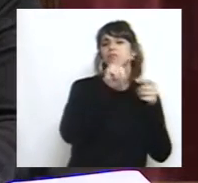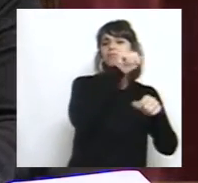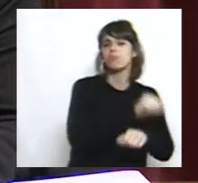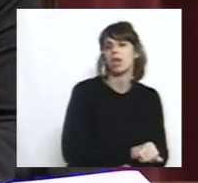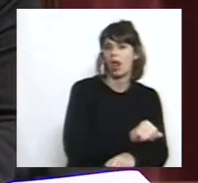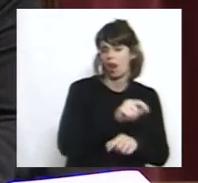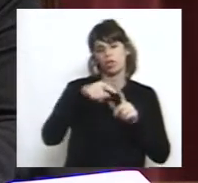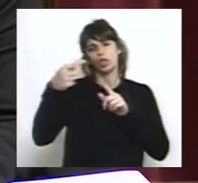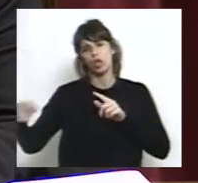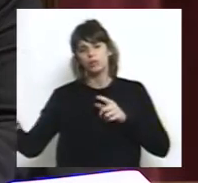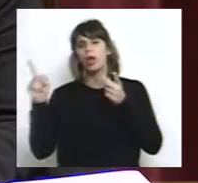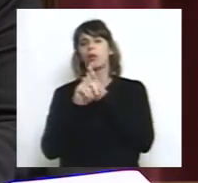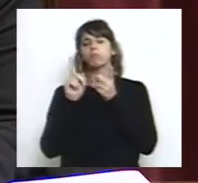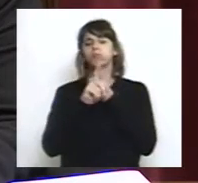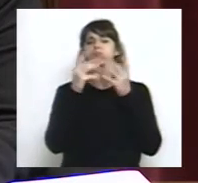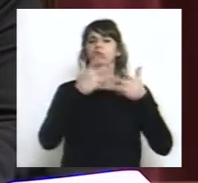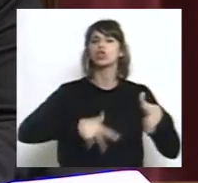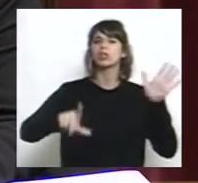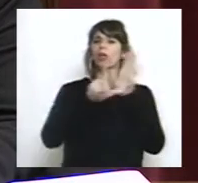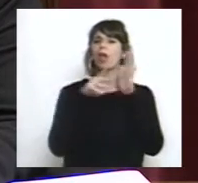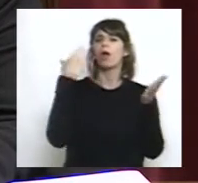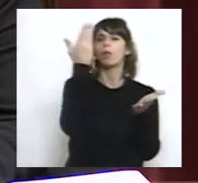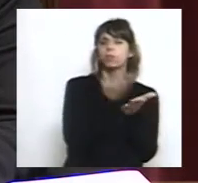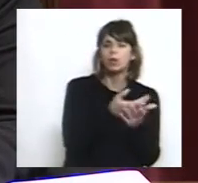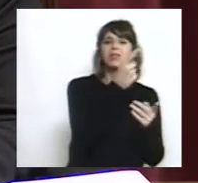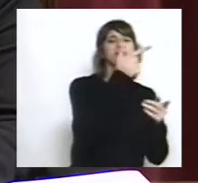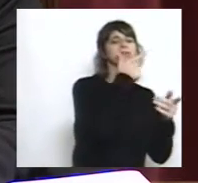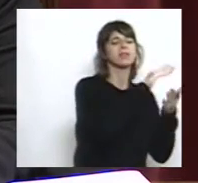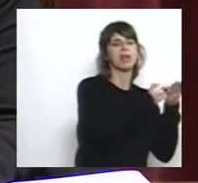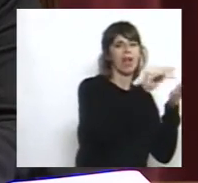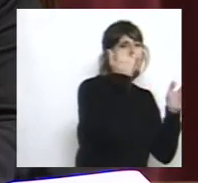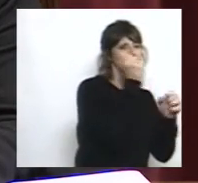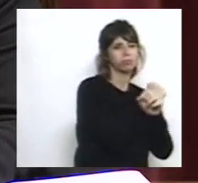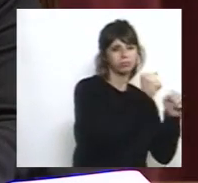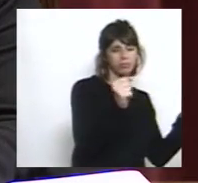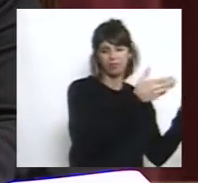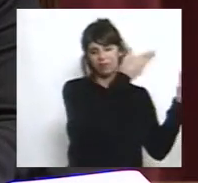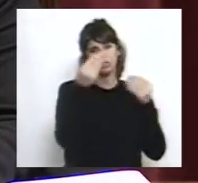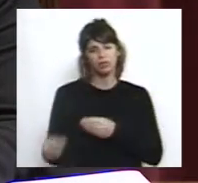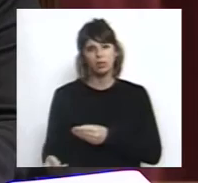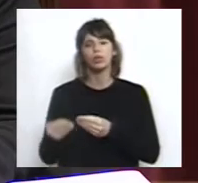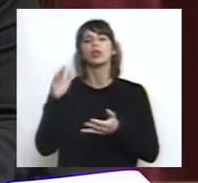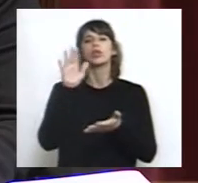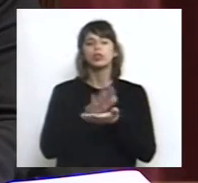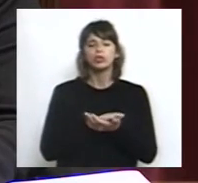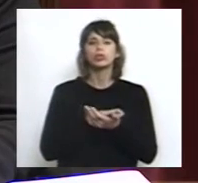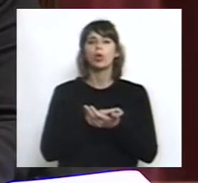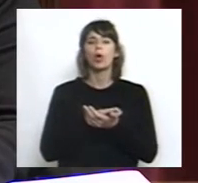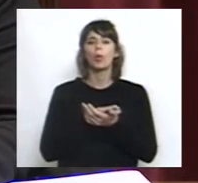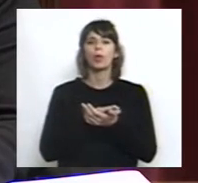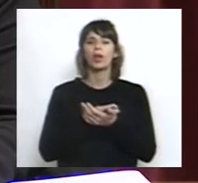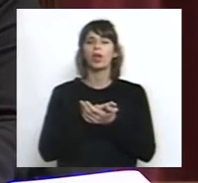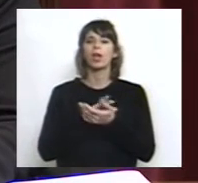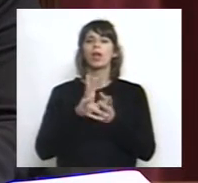recaído en el proyecto de ley venido en revisión del Honorable Senado sobre imprescriptibilidad